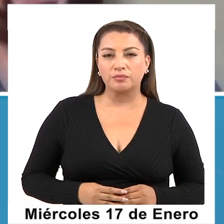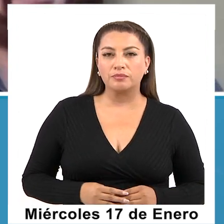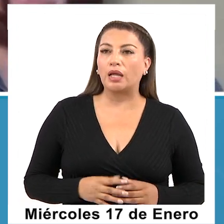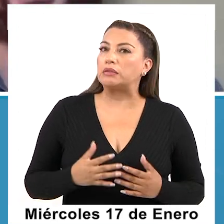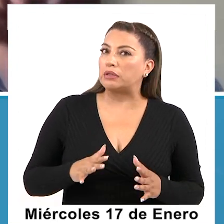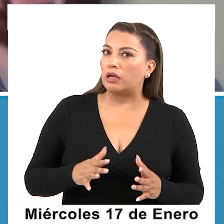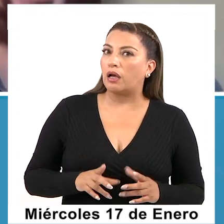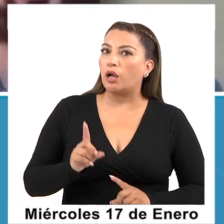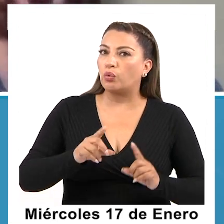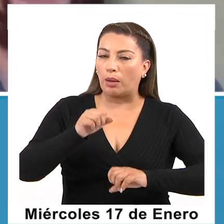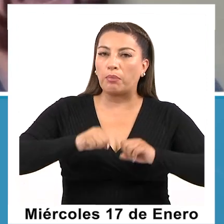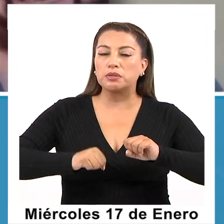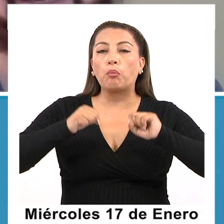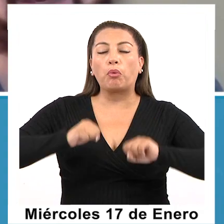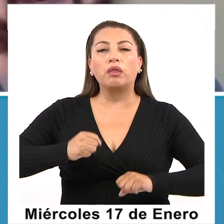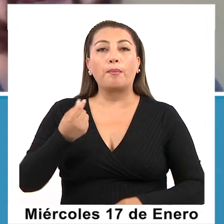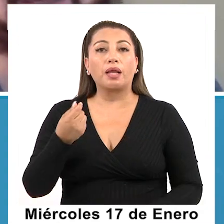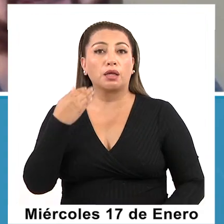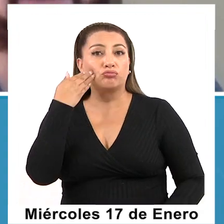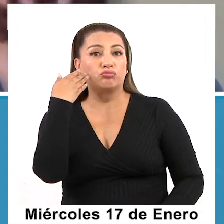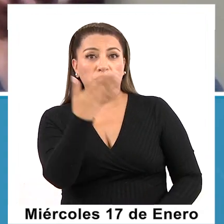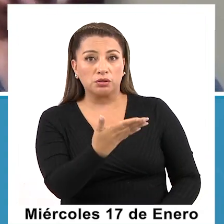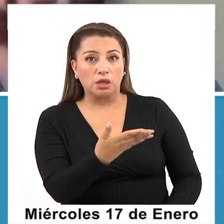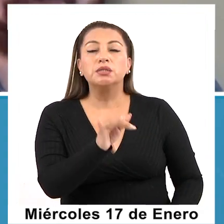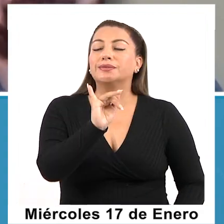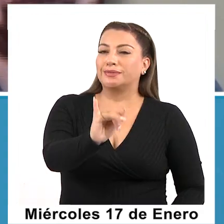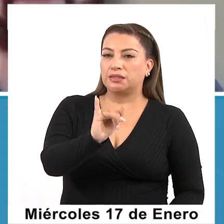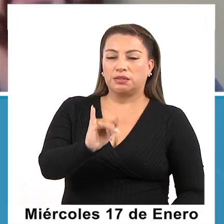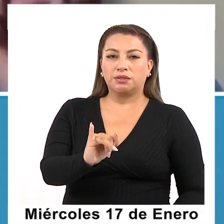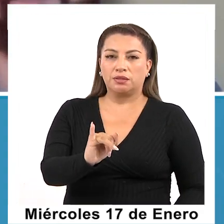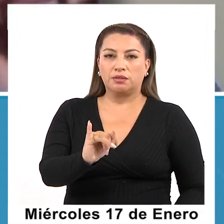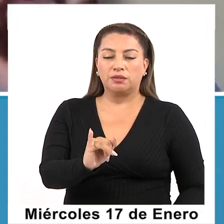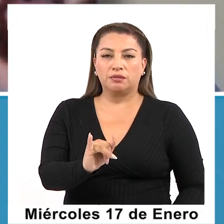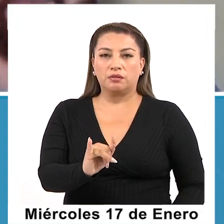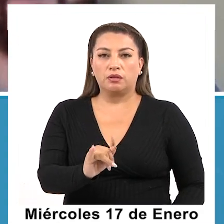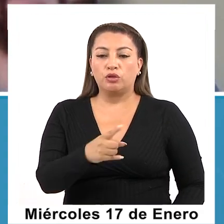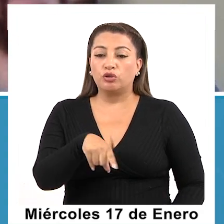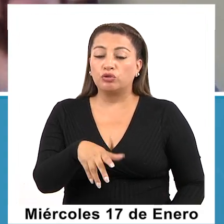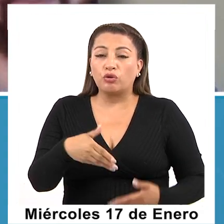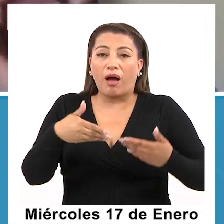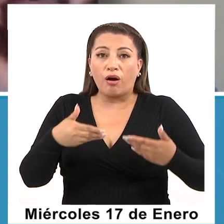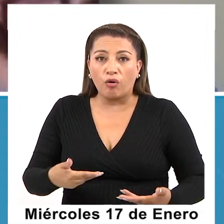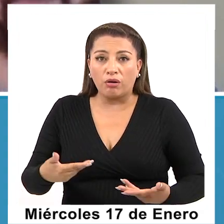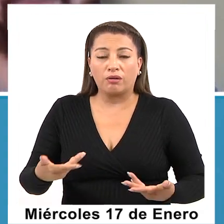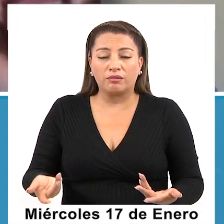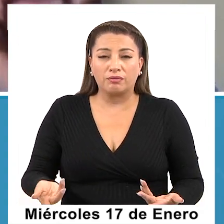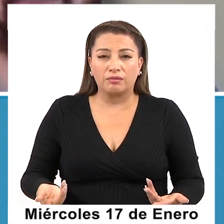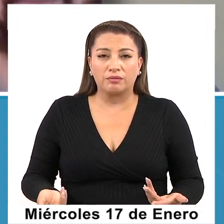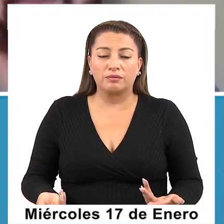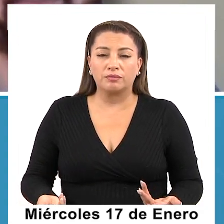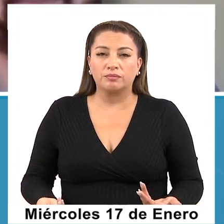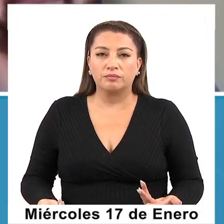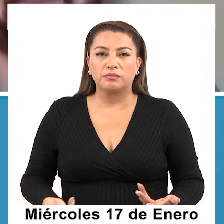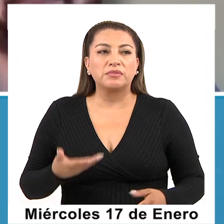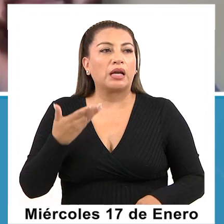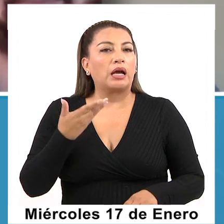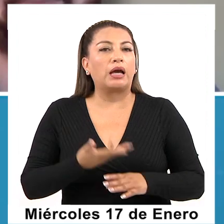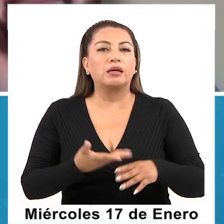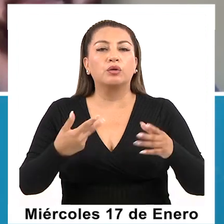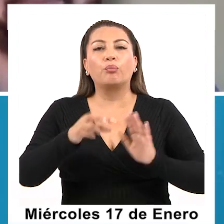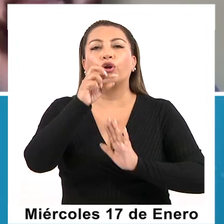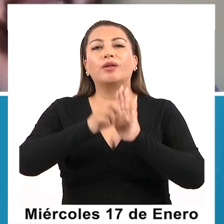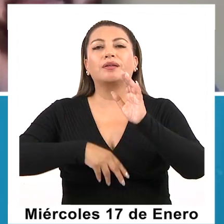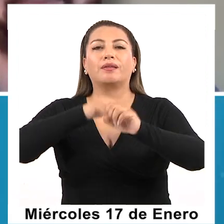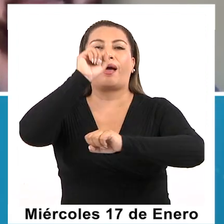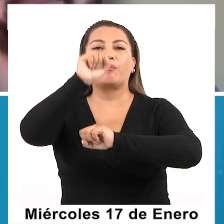O sea, las empresas pueden donar. Sí, correcto. O sea, nosotros actualmente estamos, tenemos aprobado